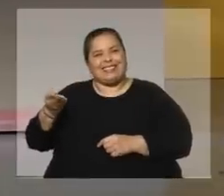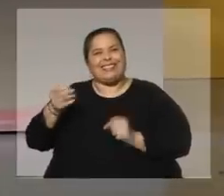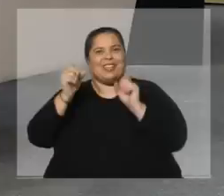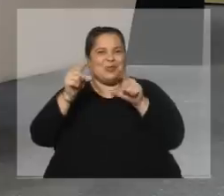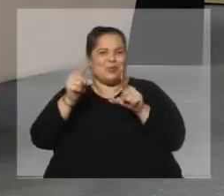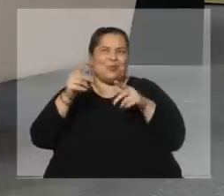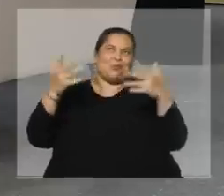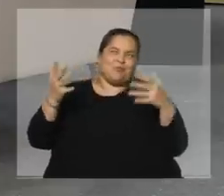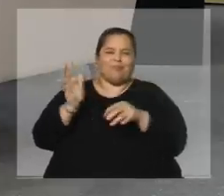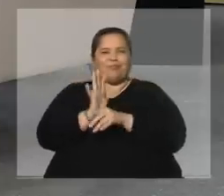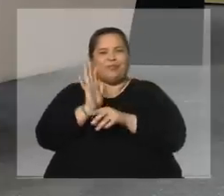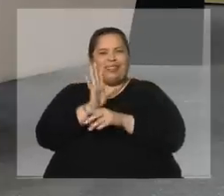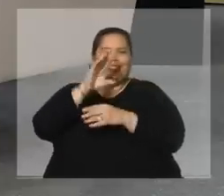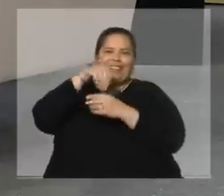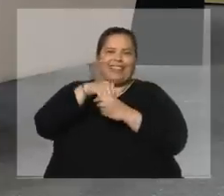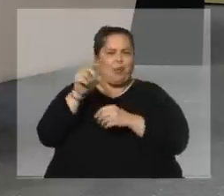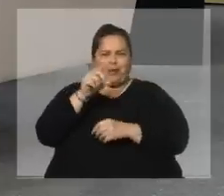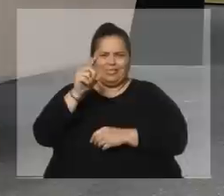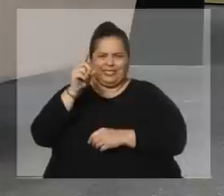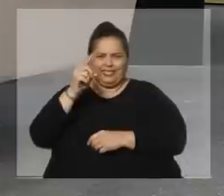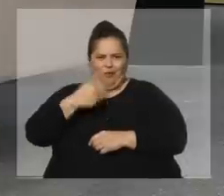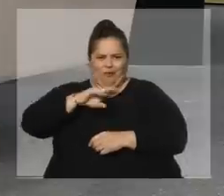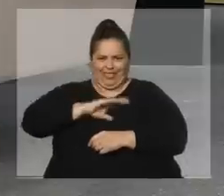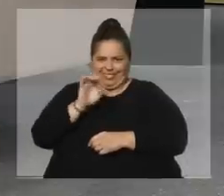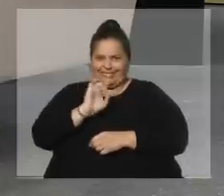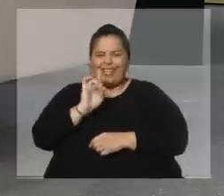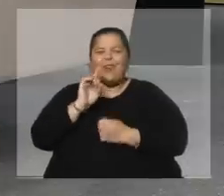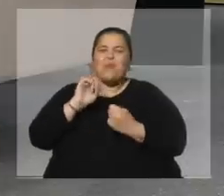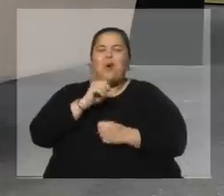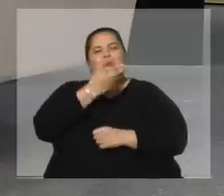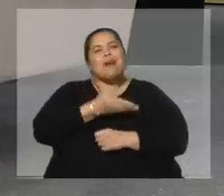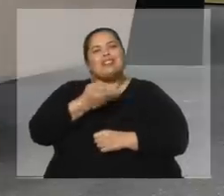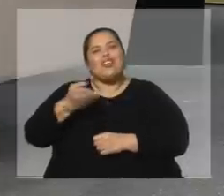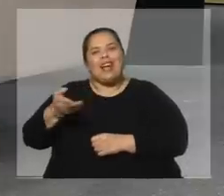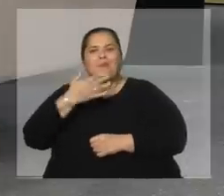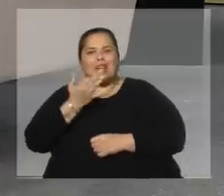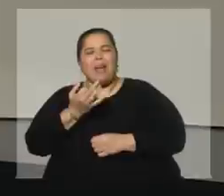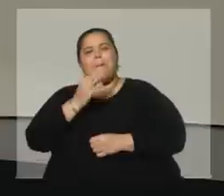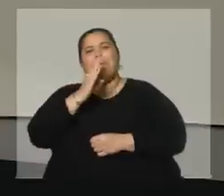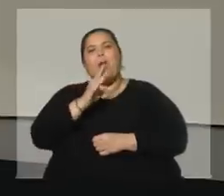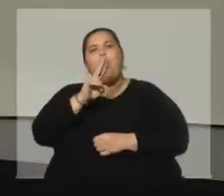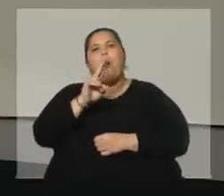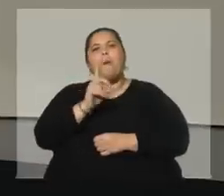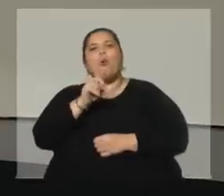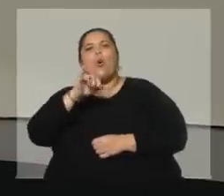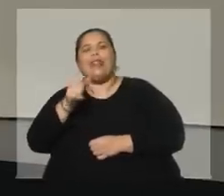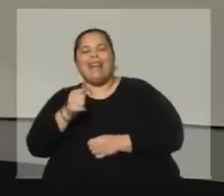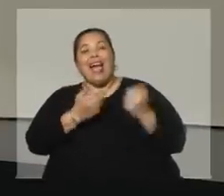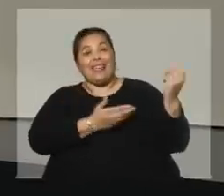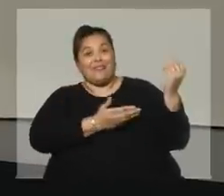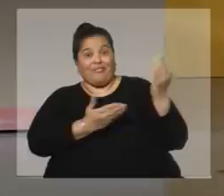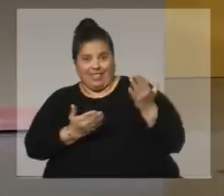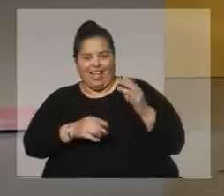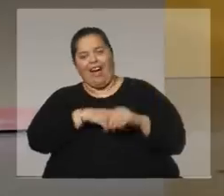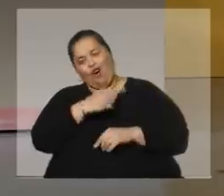pero vos me lo vas a entender. No es en forma ofensiva, por supuesto. Es decir, está el Sergio Puglia de Puglia Invita, está el Sergio